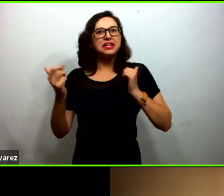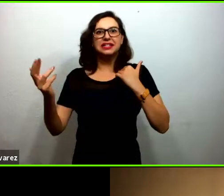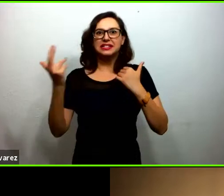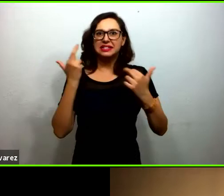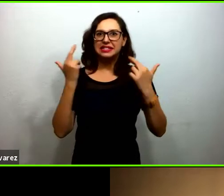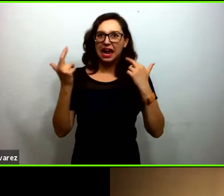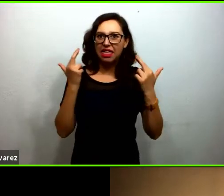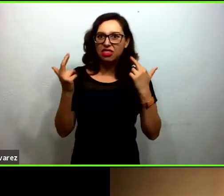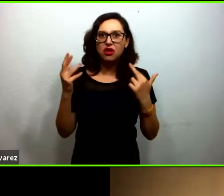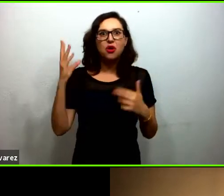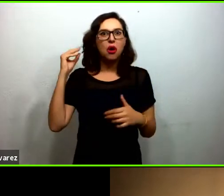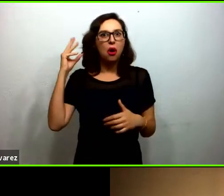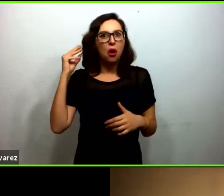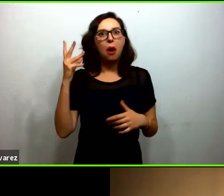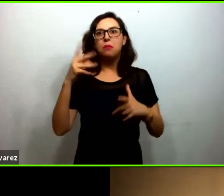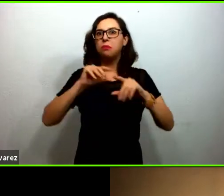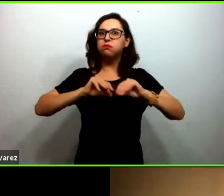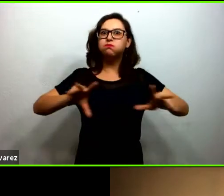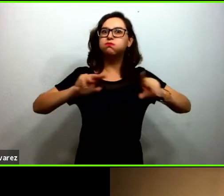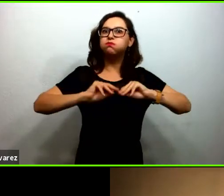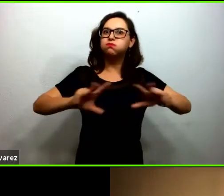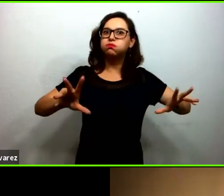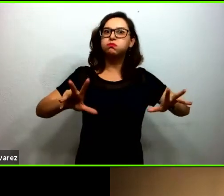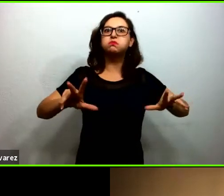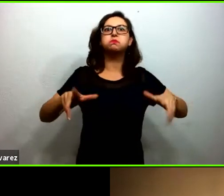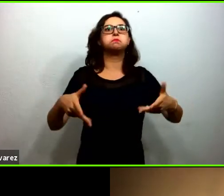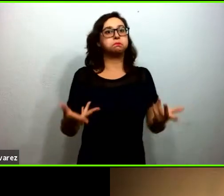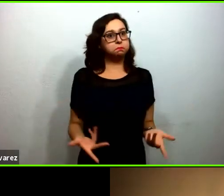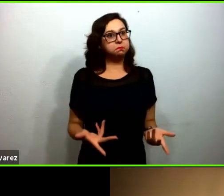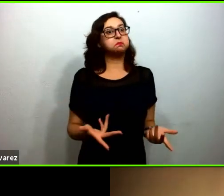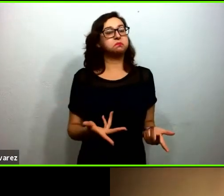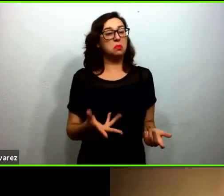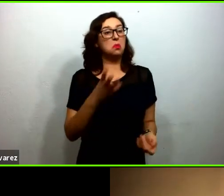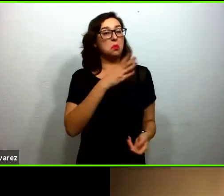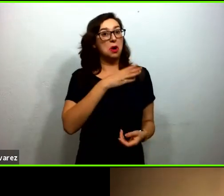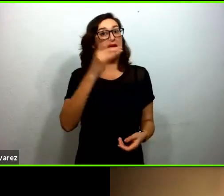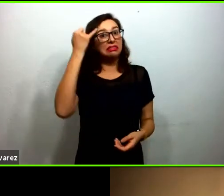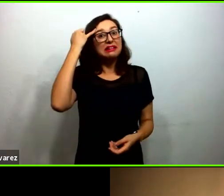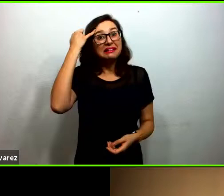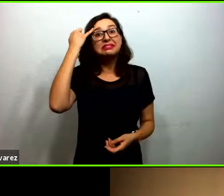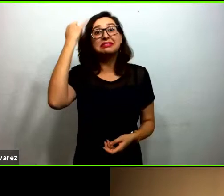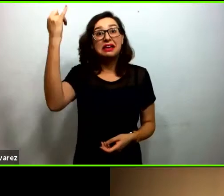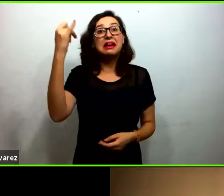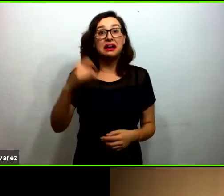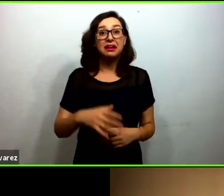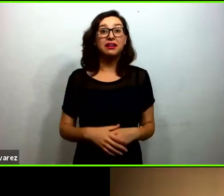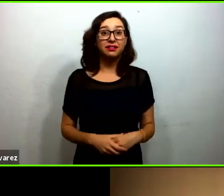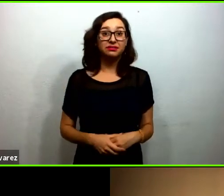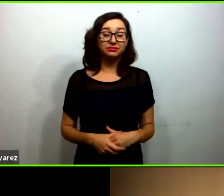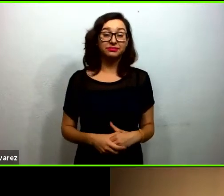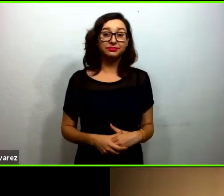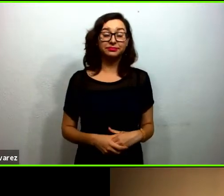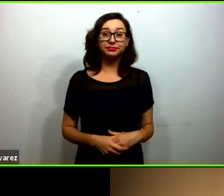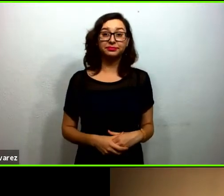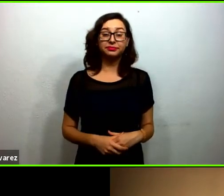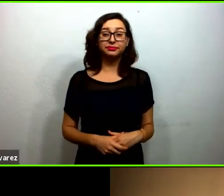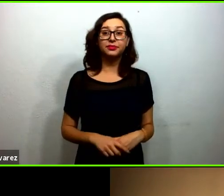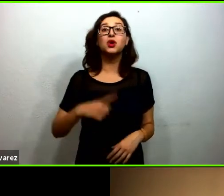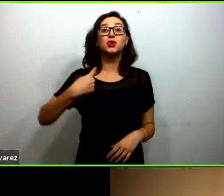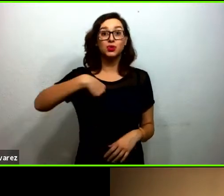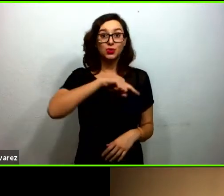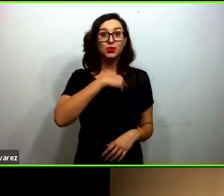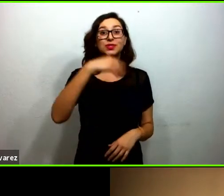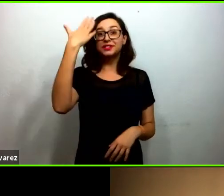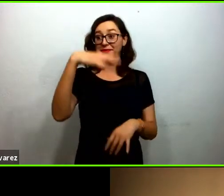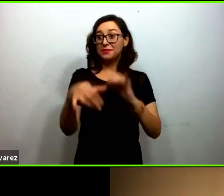alternativos para llegar con la educación a las comunidades remotas y escuelas de multigrado sabemos que internet y